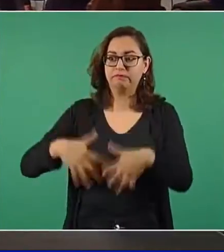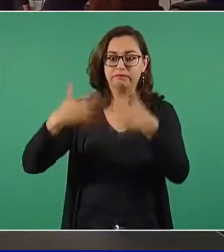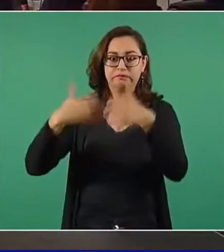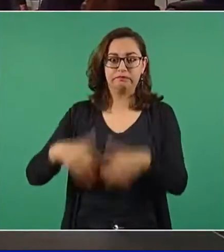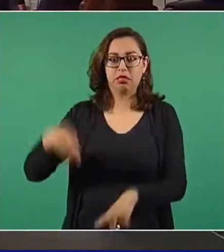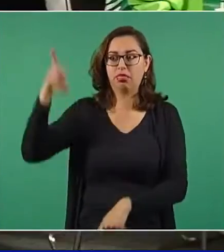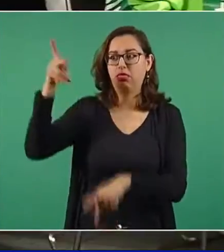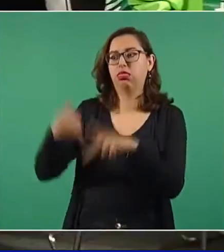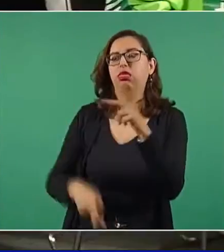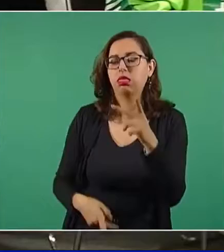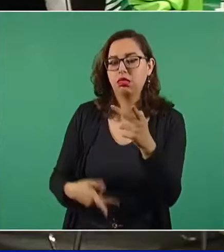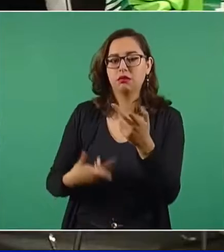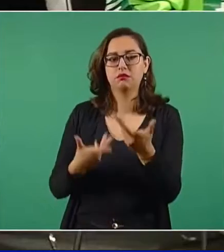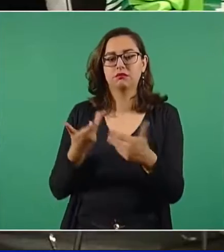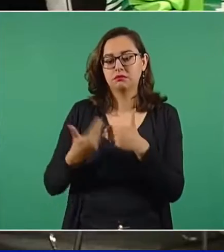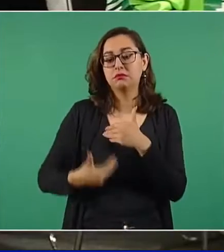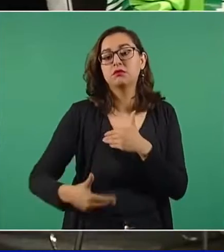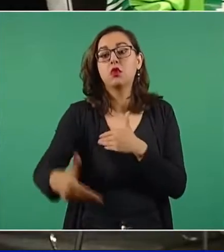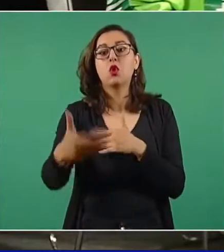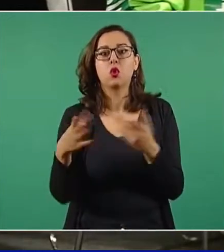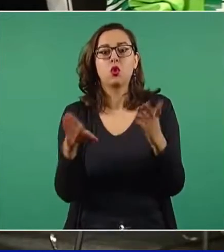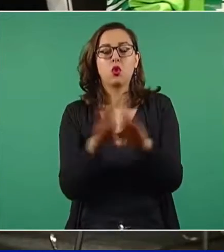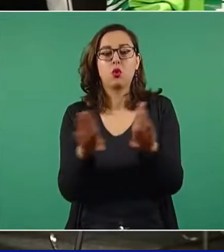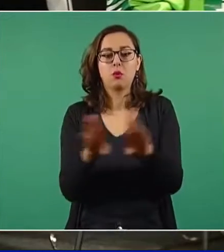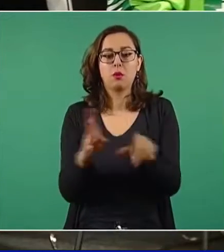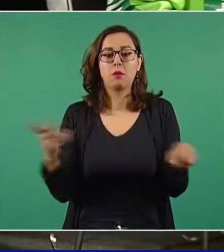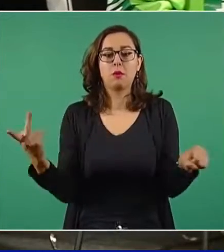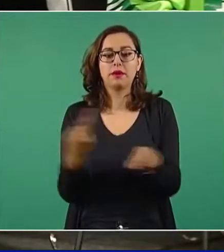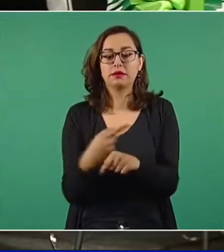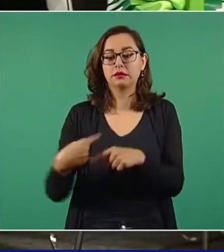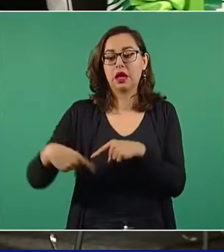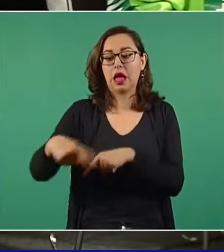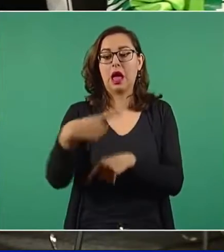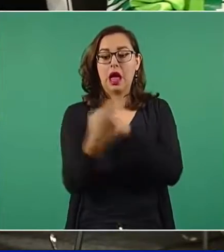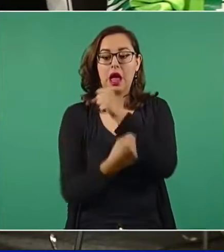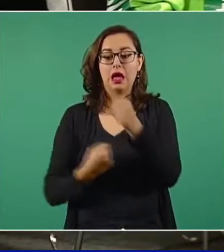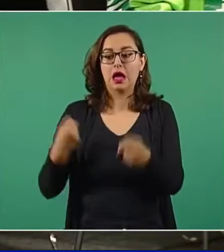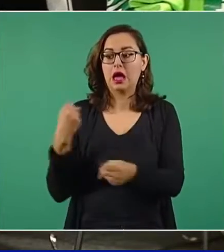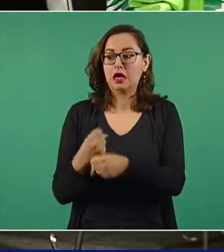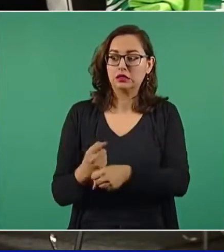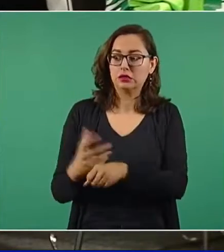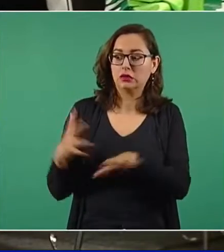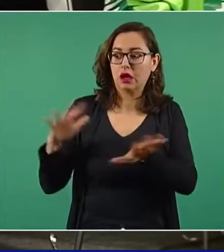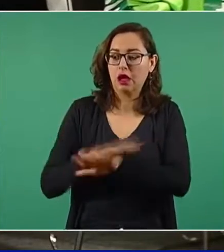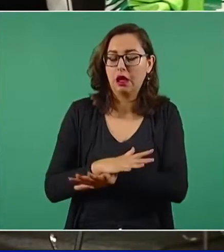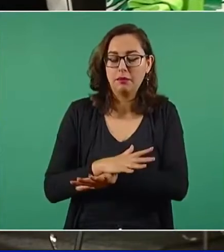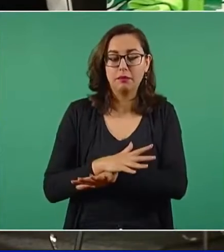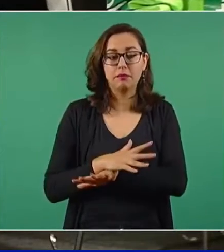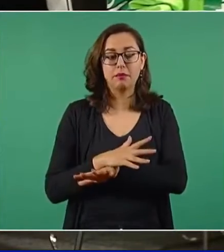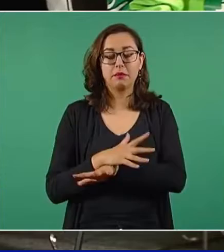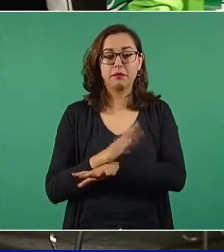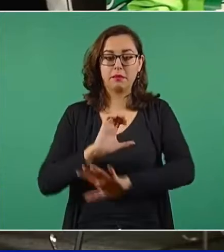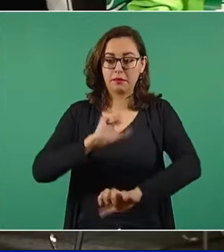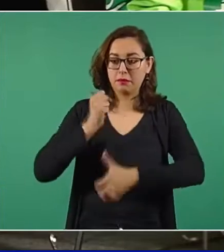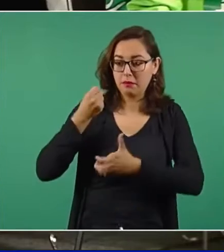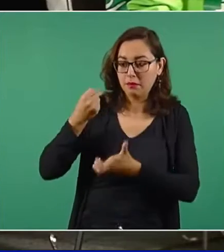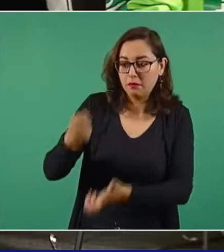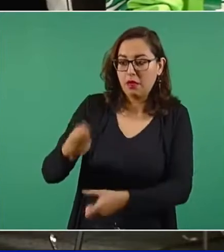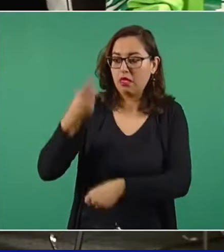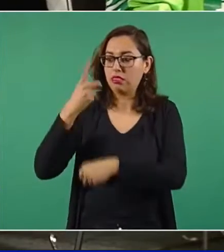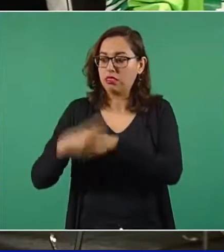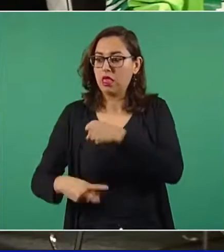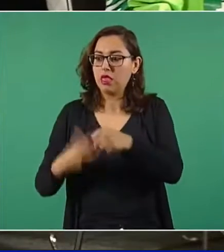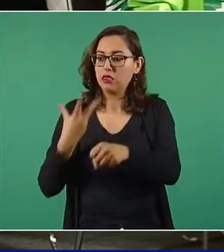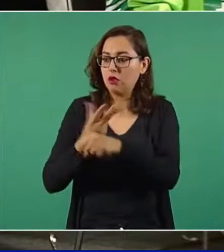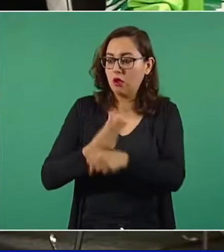¿Van a cambiar las proyecciones de producción de crudo para este año? ¿Van a inyectar capital para recuperar daños o